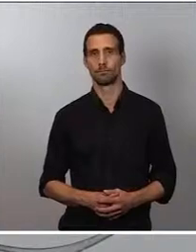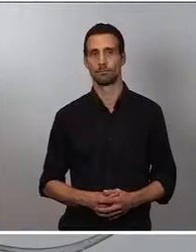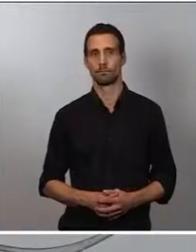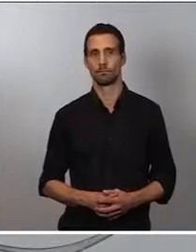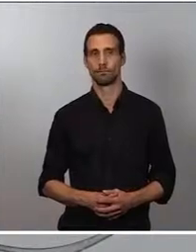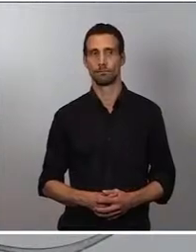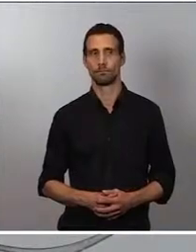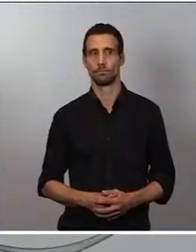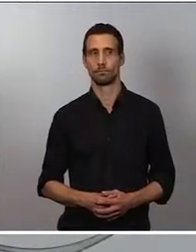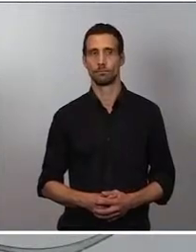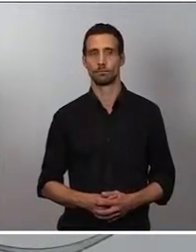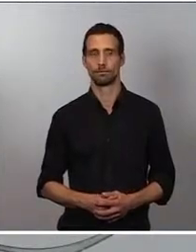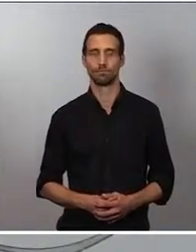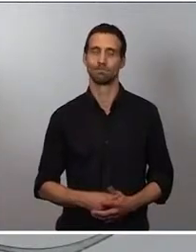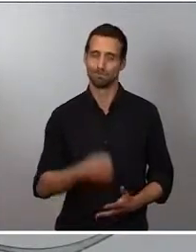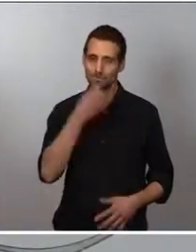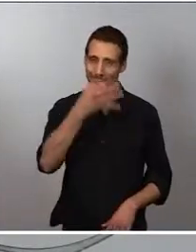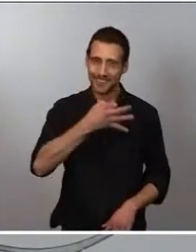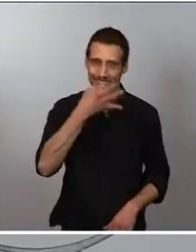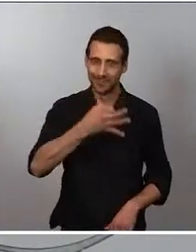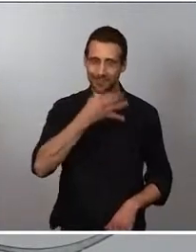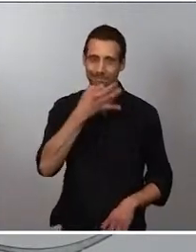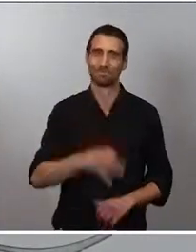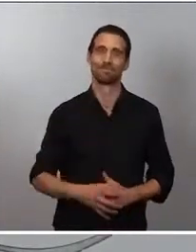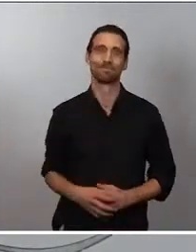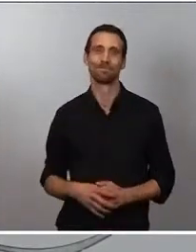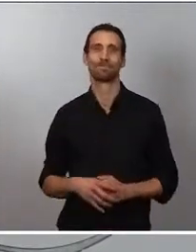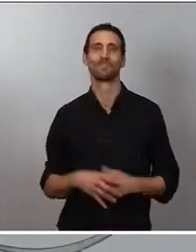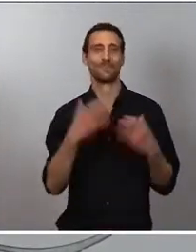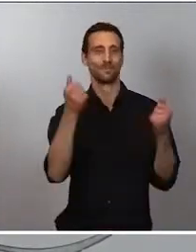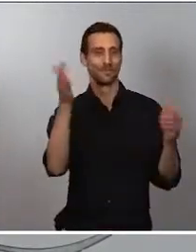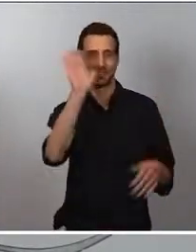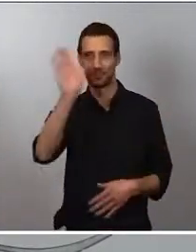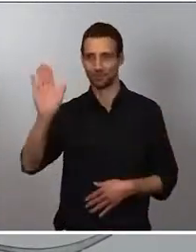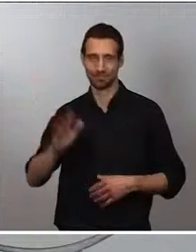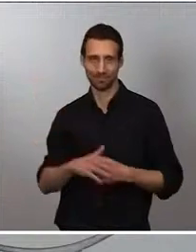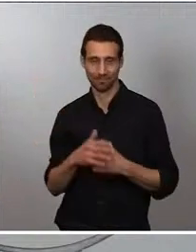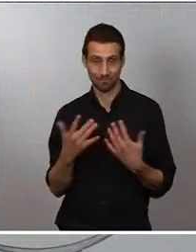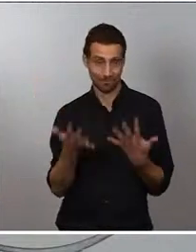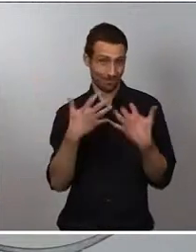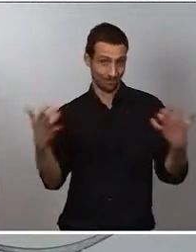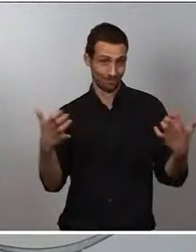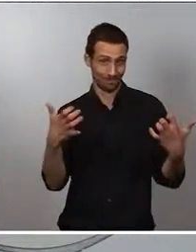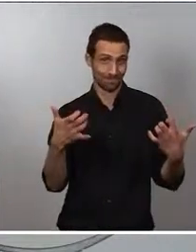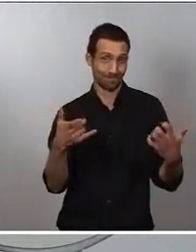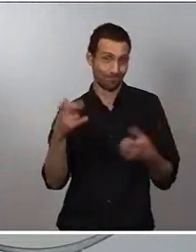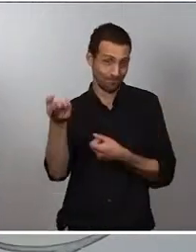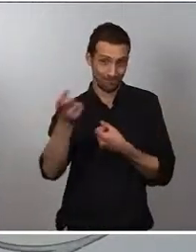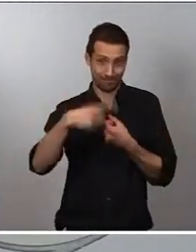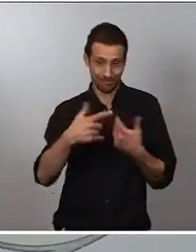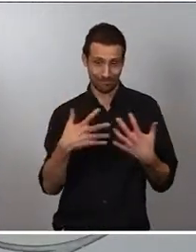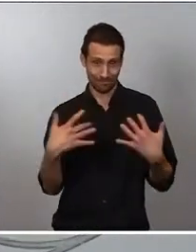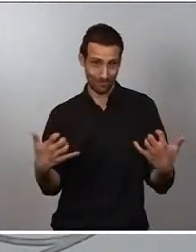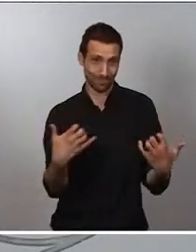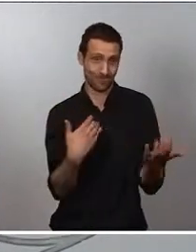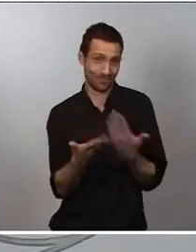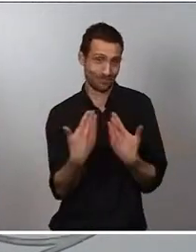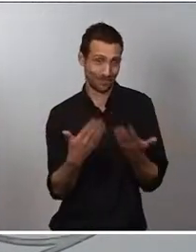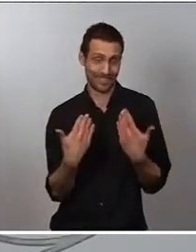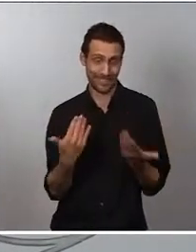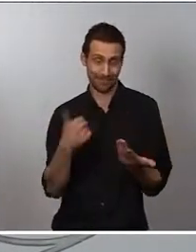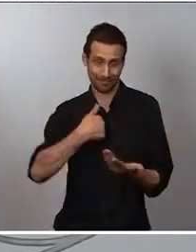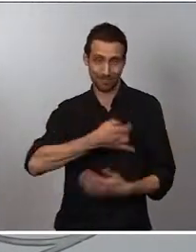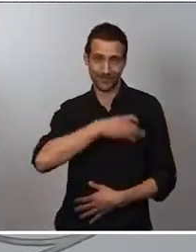Buenas tardes, saludos cordiales a quienes están aquí en esta sala de prensa de Moncloa y también a quienes nos siguen